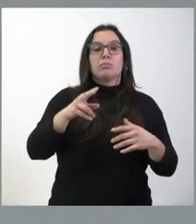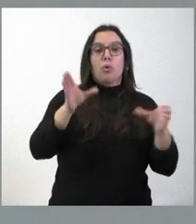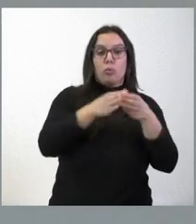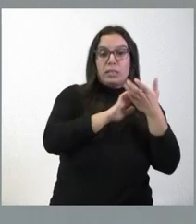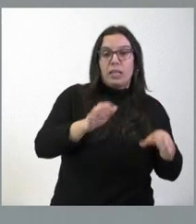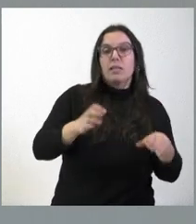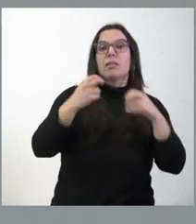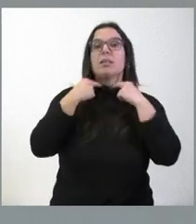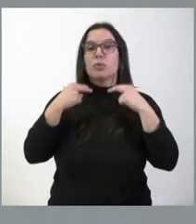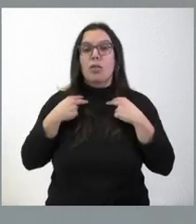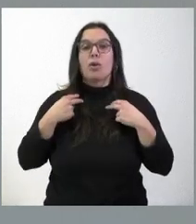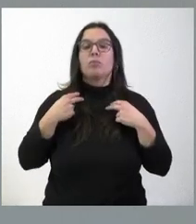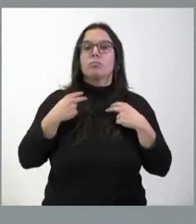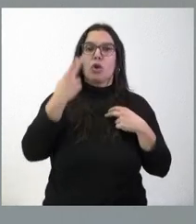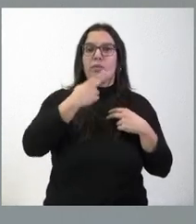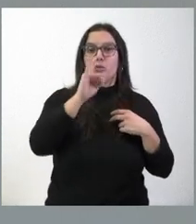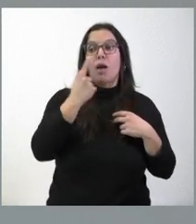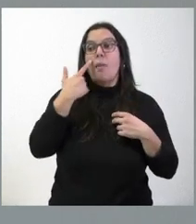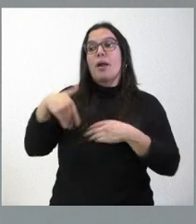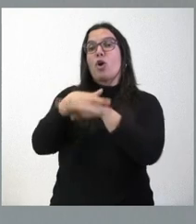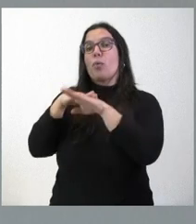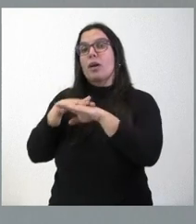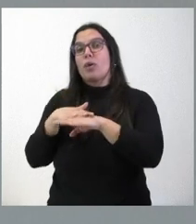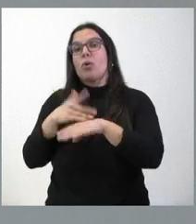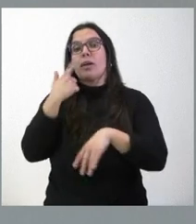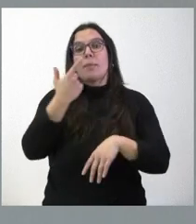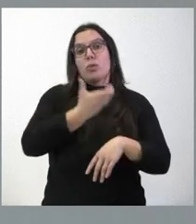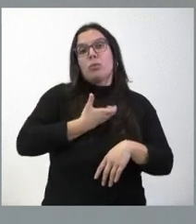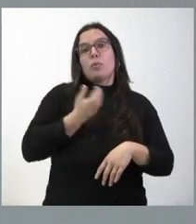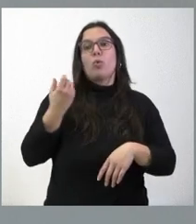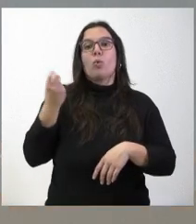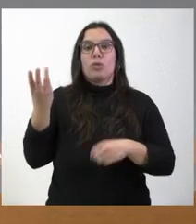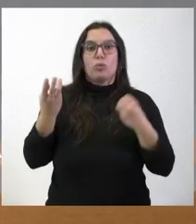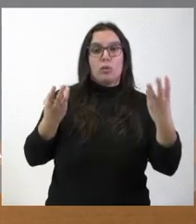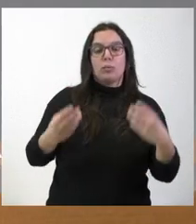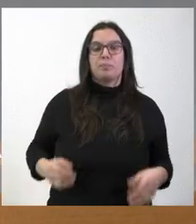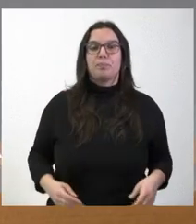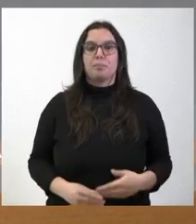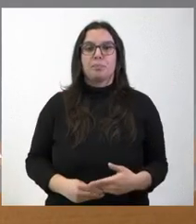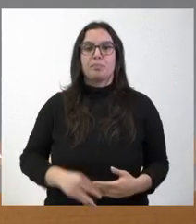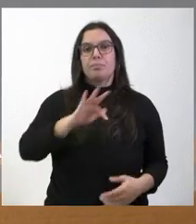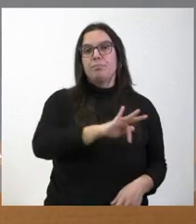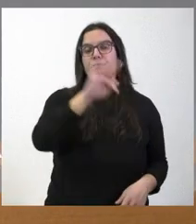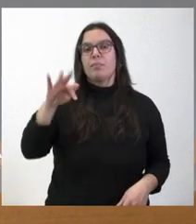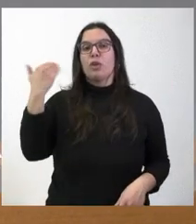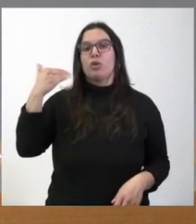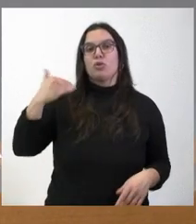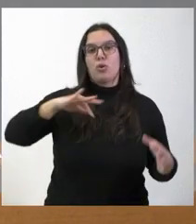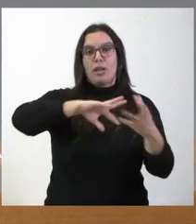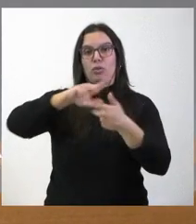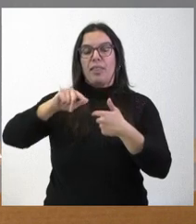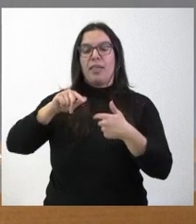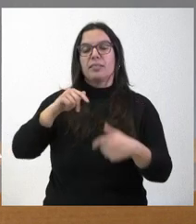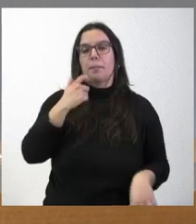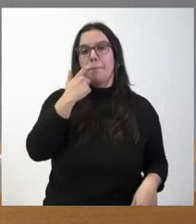adicionales. Veremos a ver qué aporta el Gobierno y qué aporta el propio ayuntamiento. Desde Soria Noticias nos sigue hoy